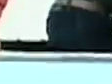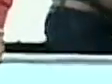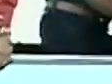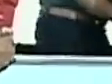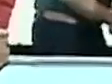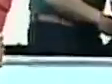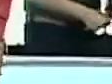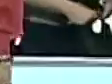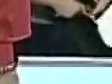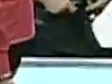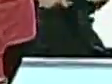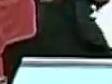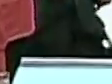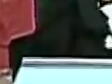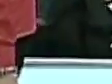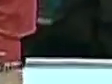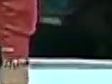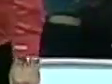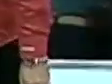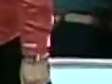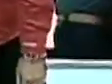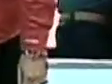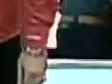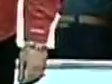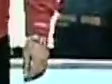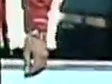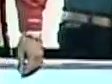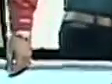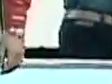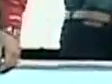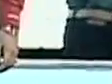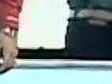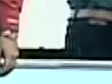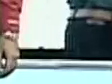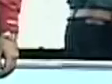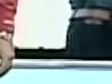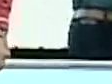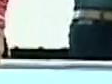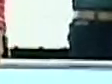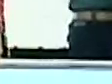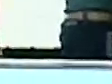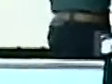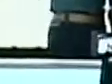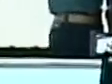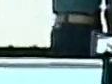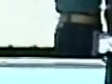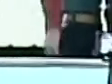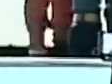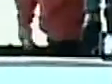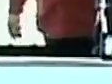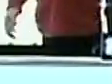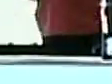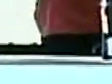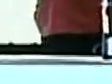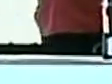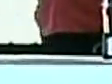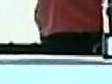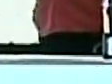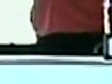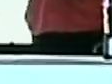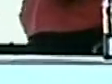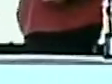eres una infeliz. Imposible cambiar tu modo de ser, lo tuyo es